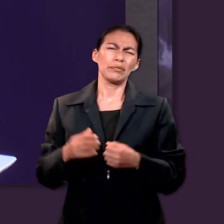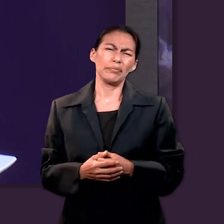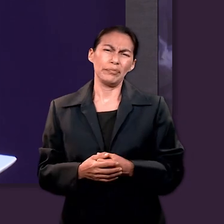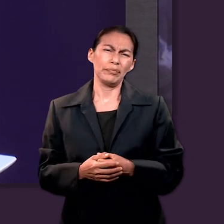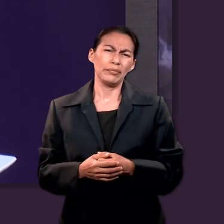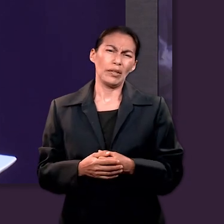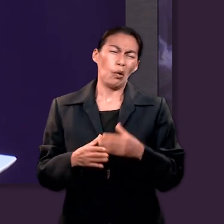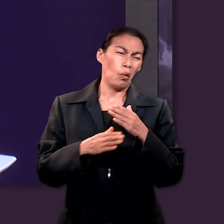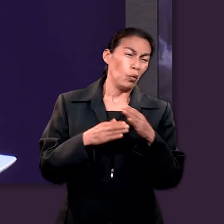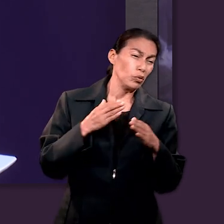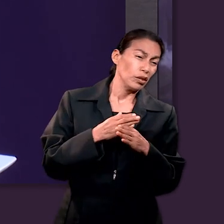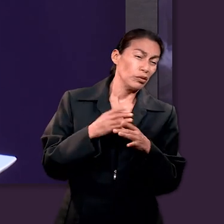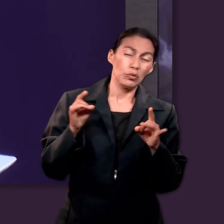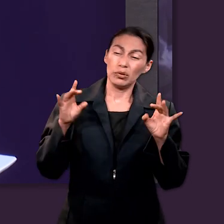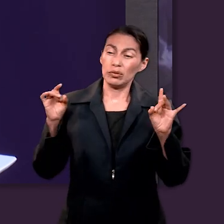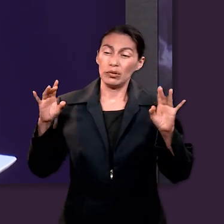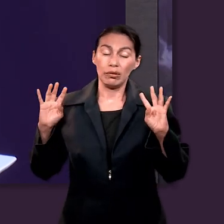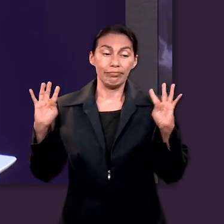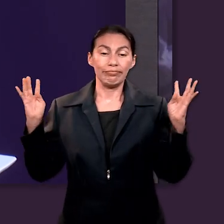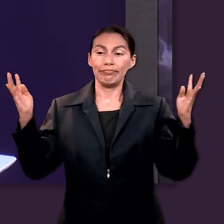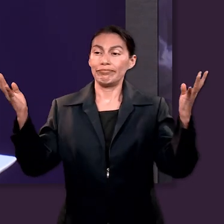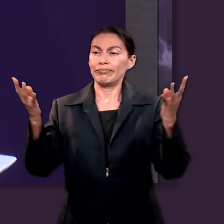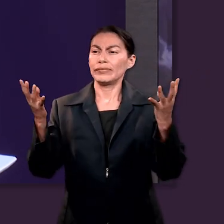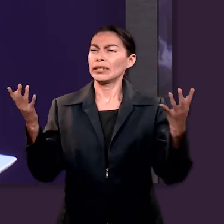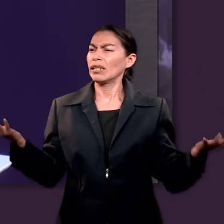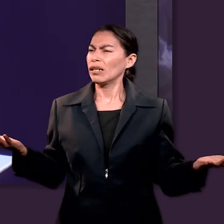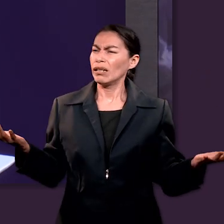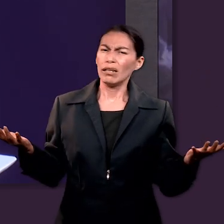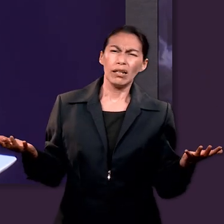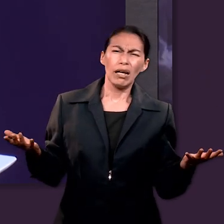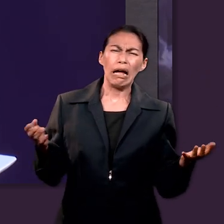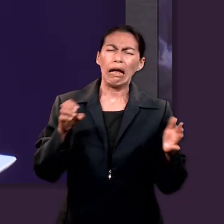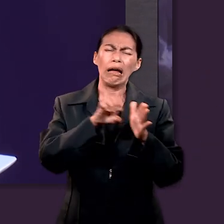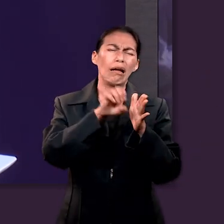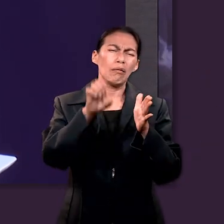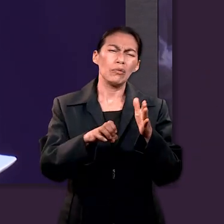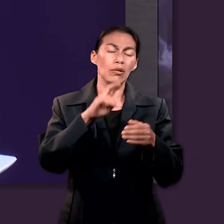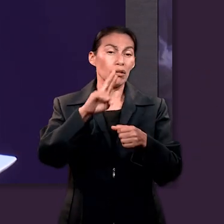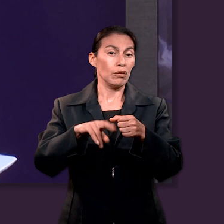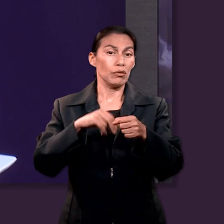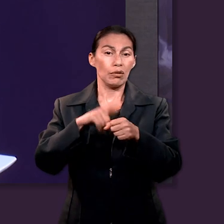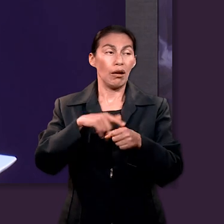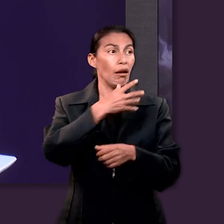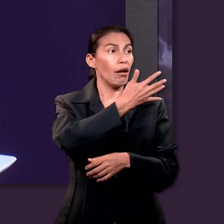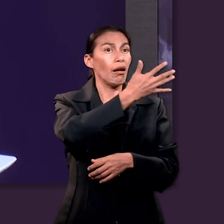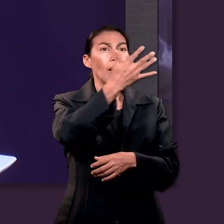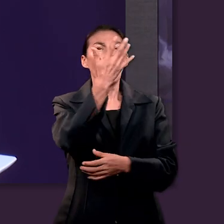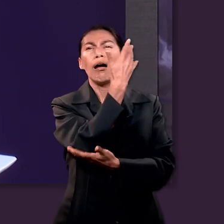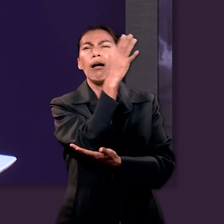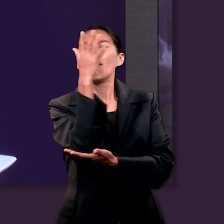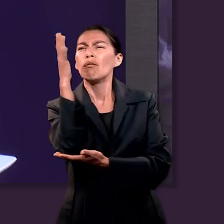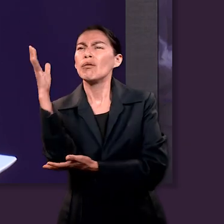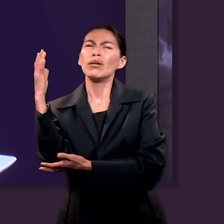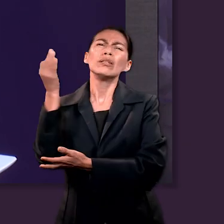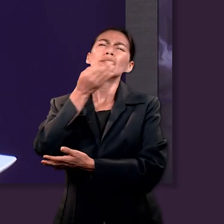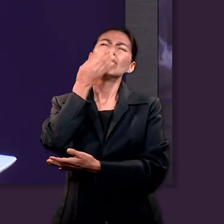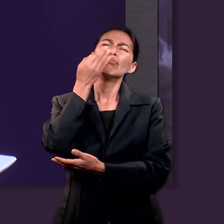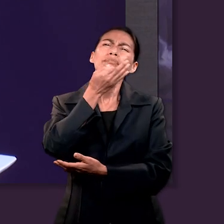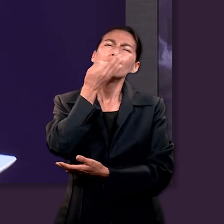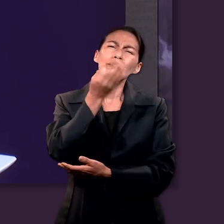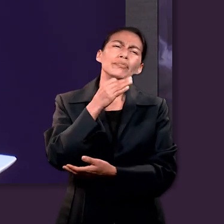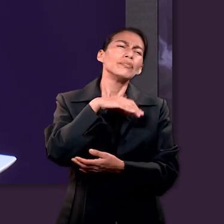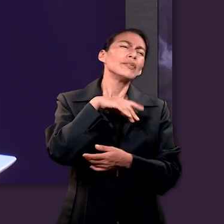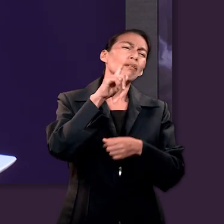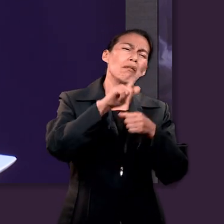Si nosotros no miramos las cosas que, o las maravillas que Dios nos ha dado, pues no tendríamos motivos de alabanza. Por ejemplo, cuando vemos la